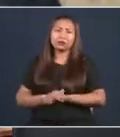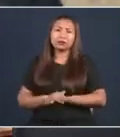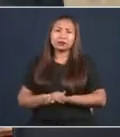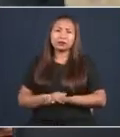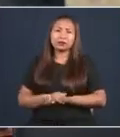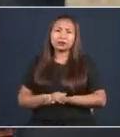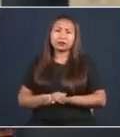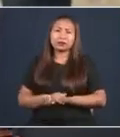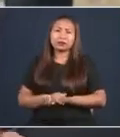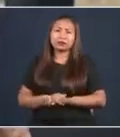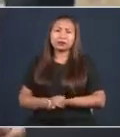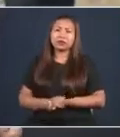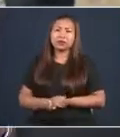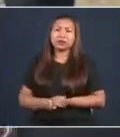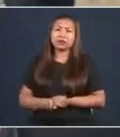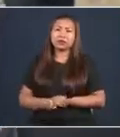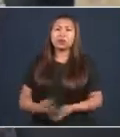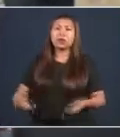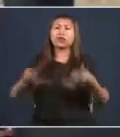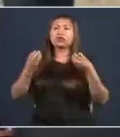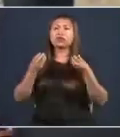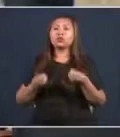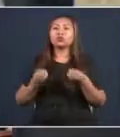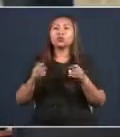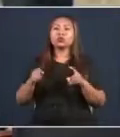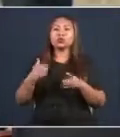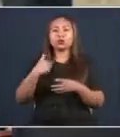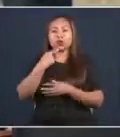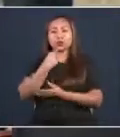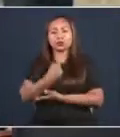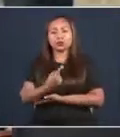Pero muchos de esos cuestionamientos se los tengo que hacer adentro.